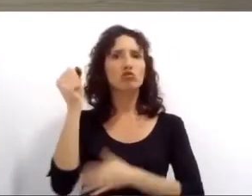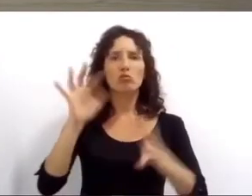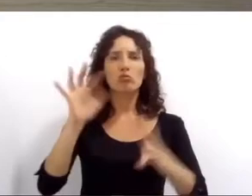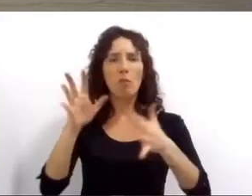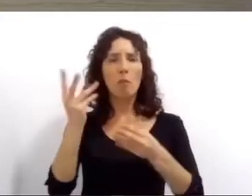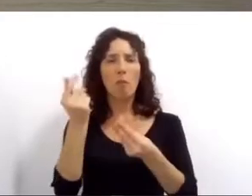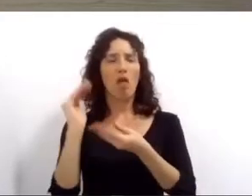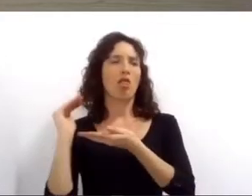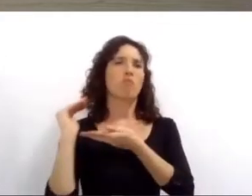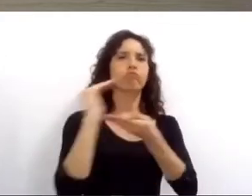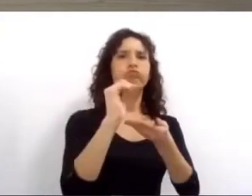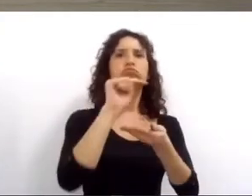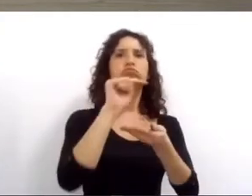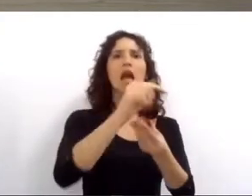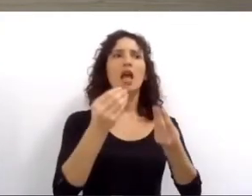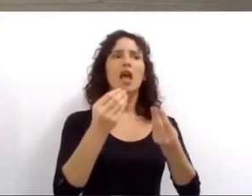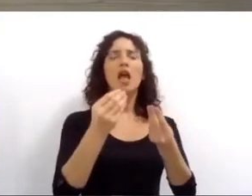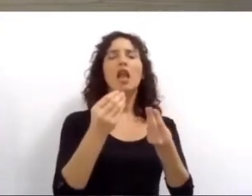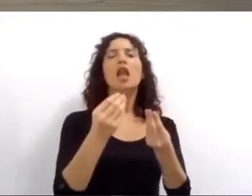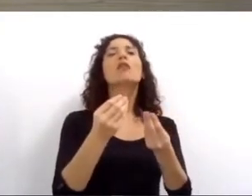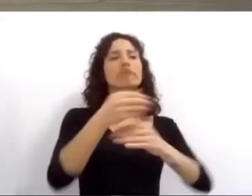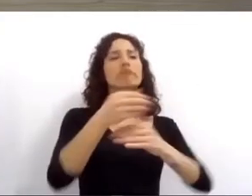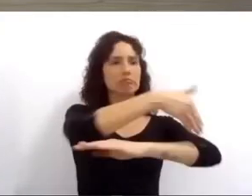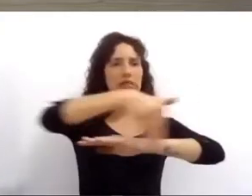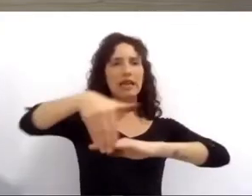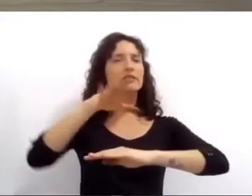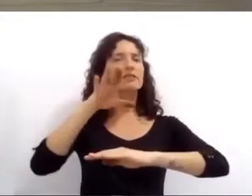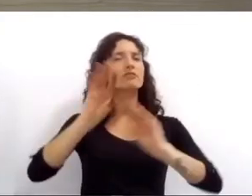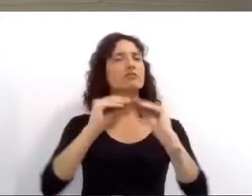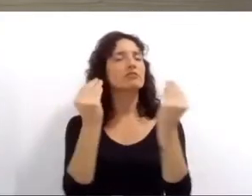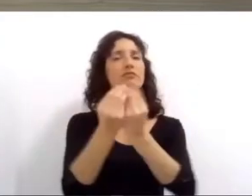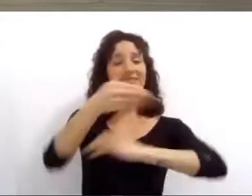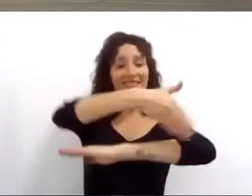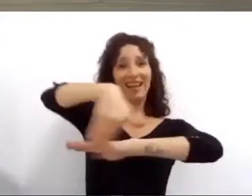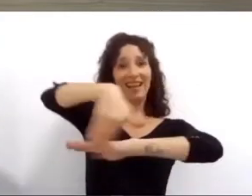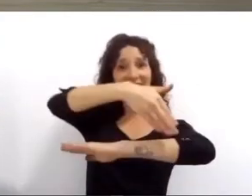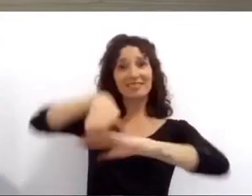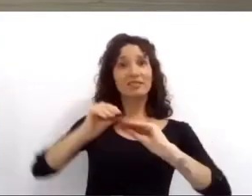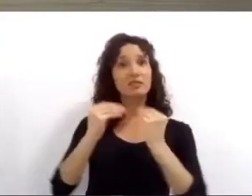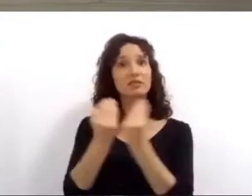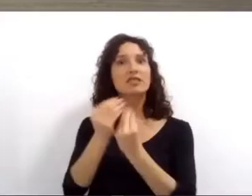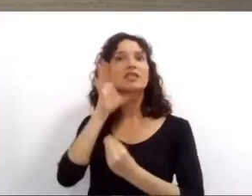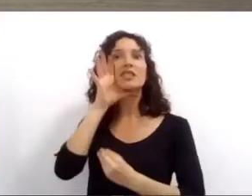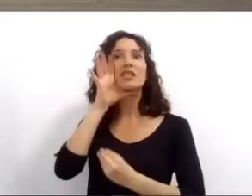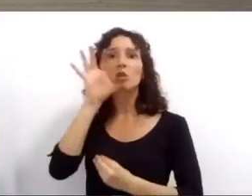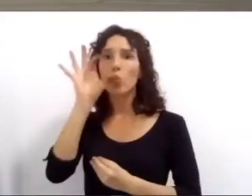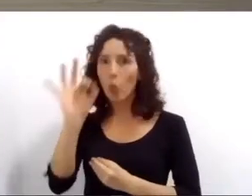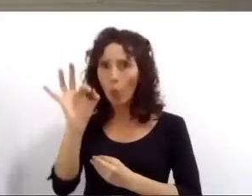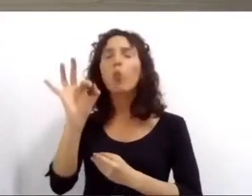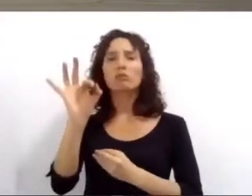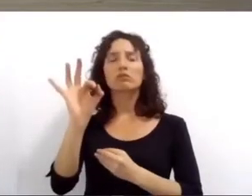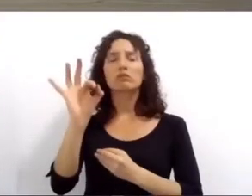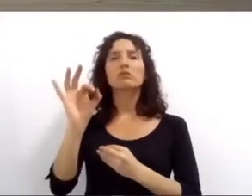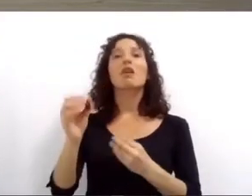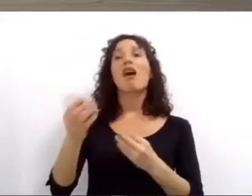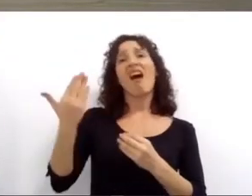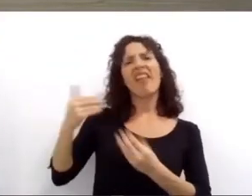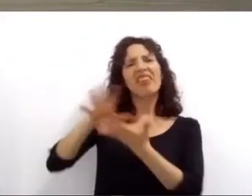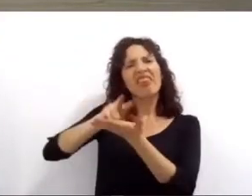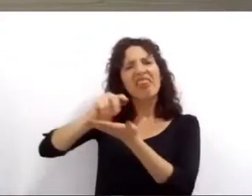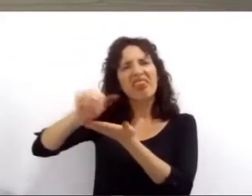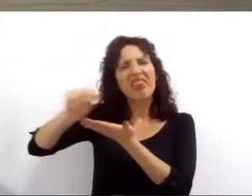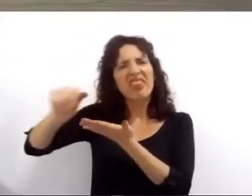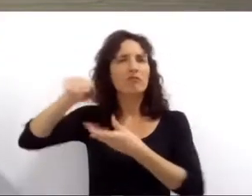un plan de pavimentación comenzando con 50 calles que mejoran el acceso a barrios vulnerables de la ciudad que hoy están aislados.